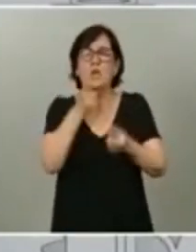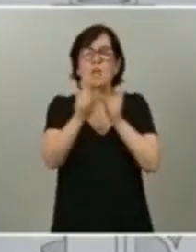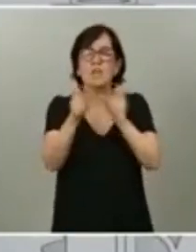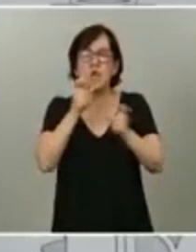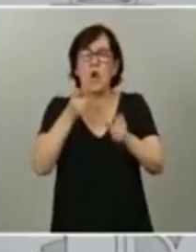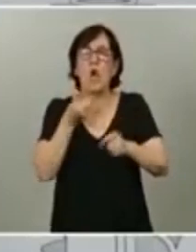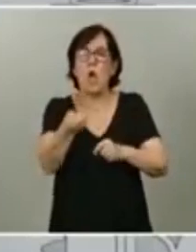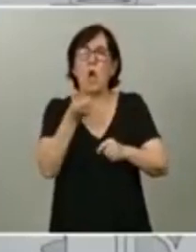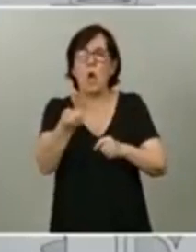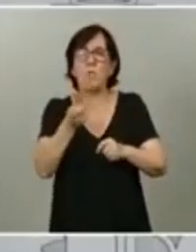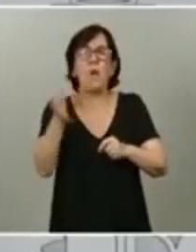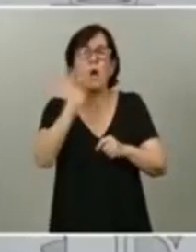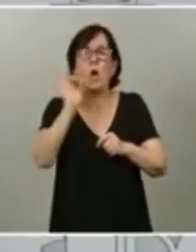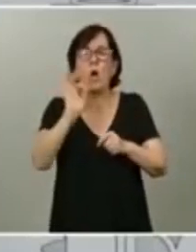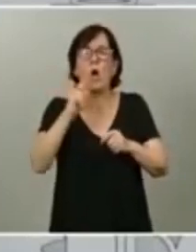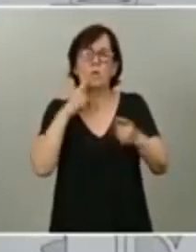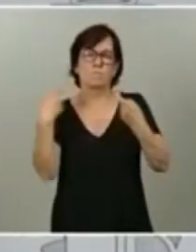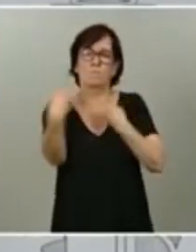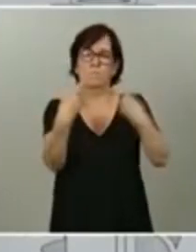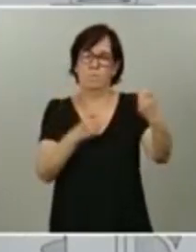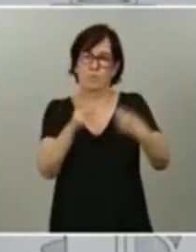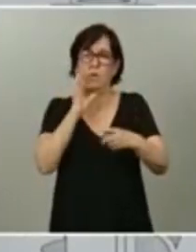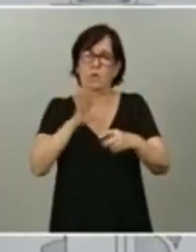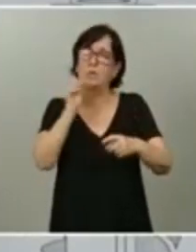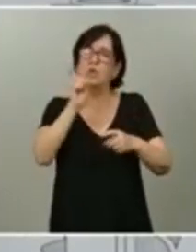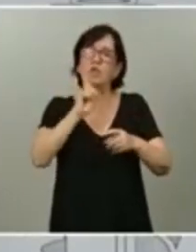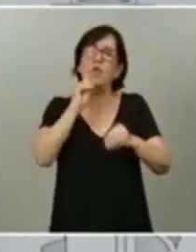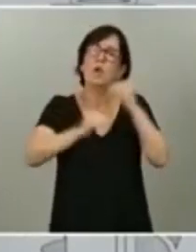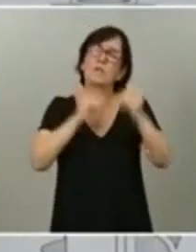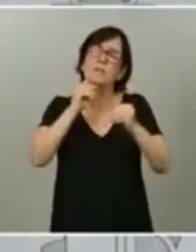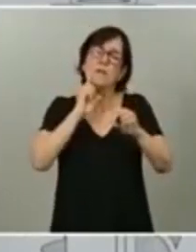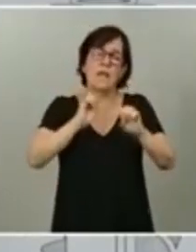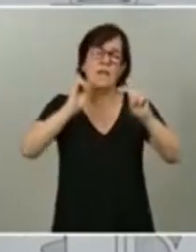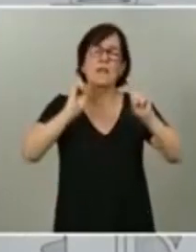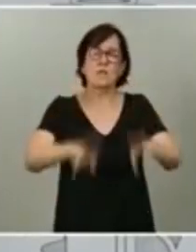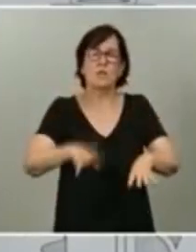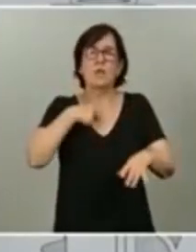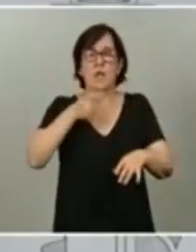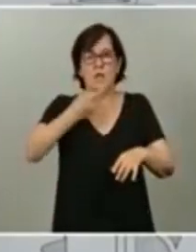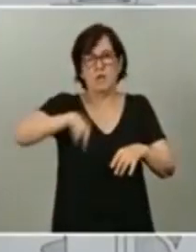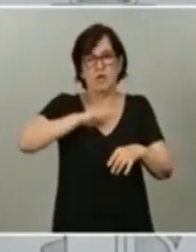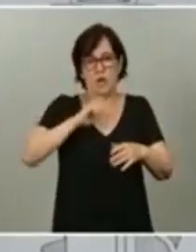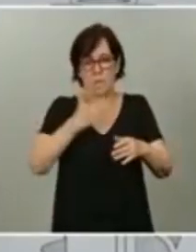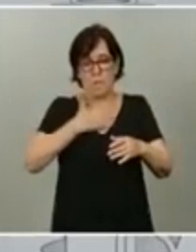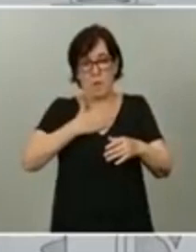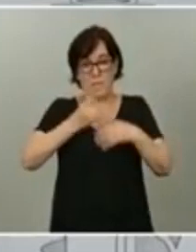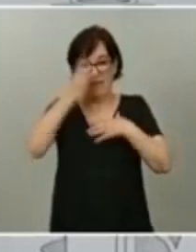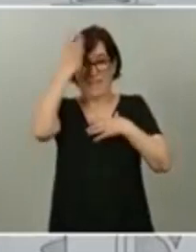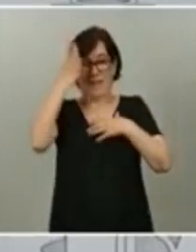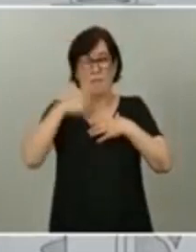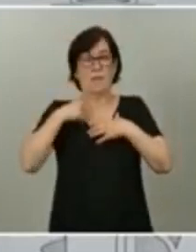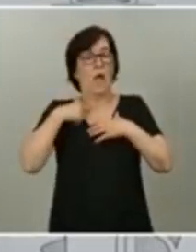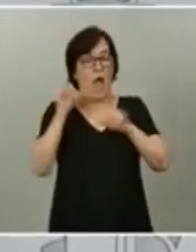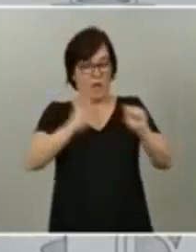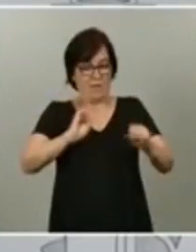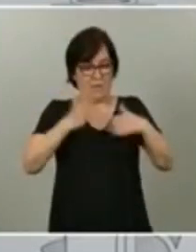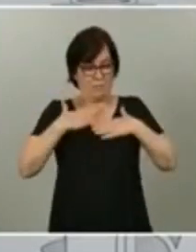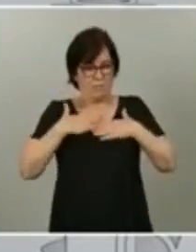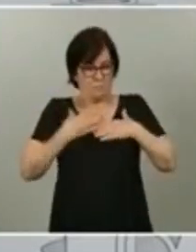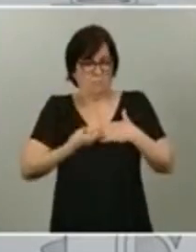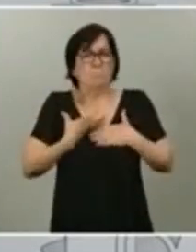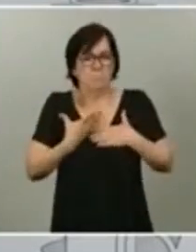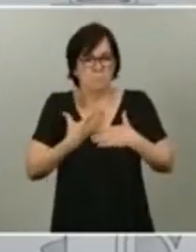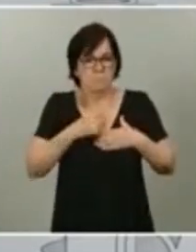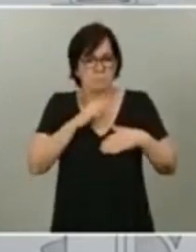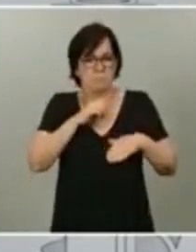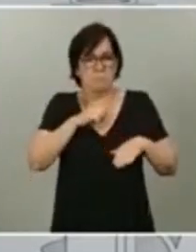o la mera confrontación. No se trata de renunciar con esto a nuestras propias ideas, a defenderlas con pasión, ni a